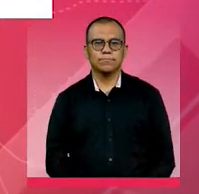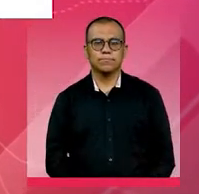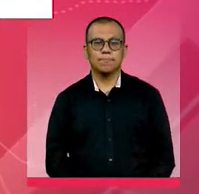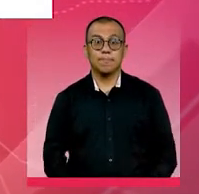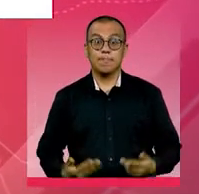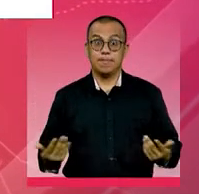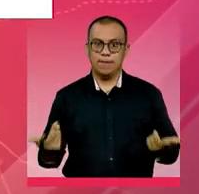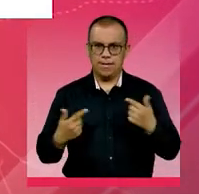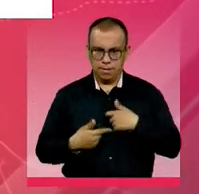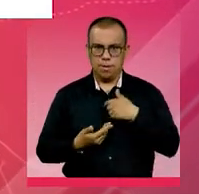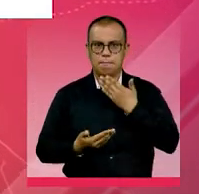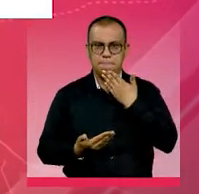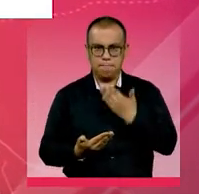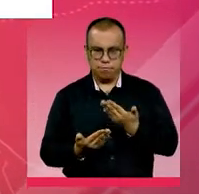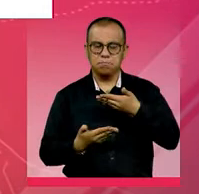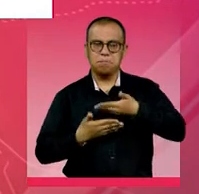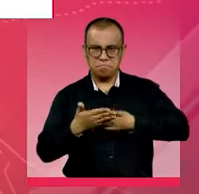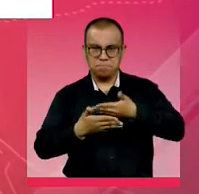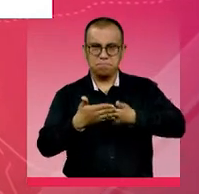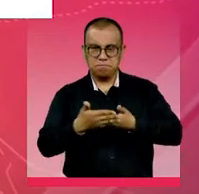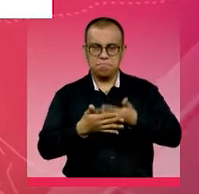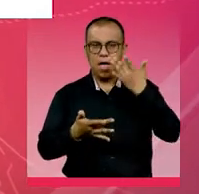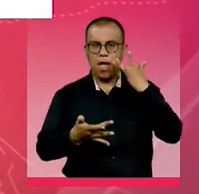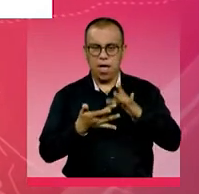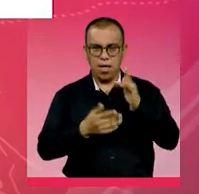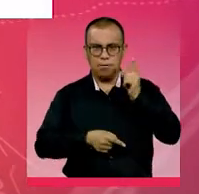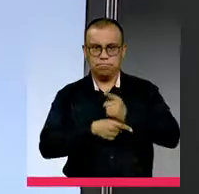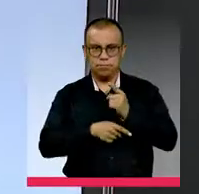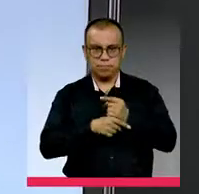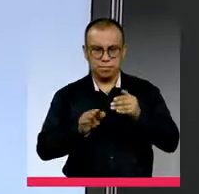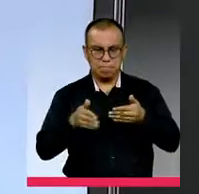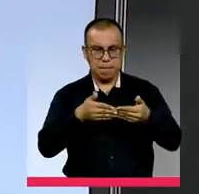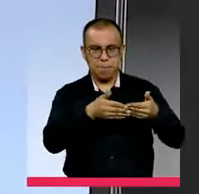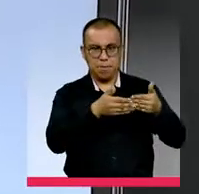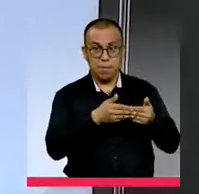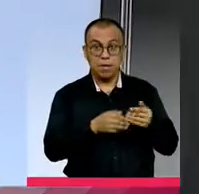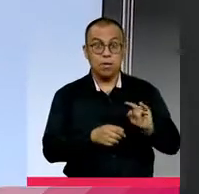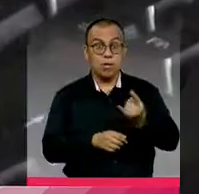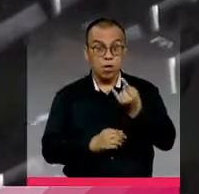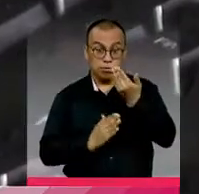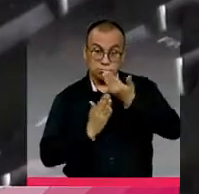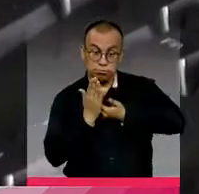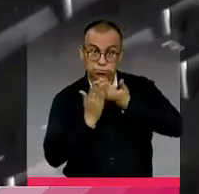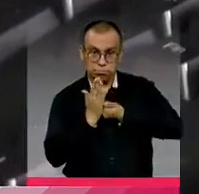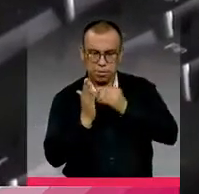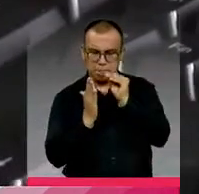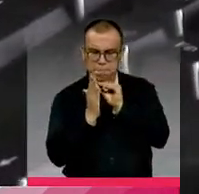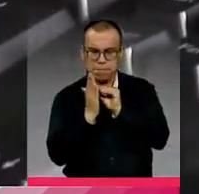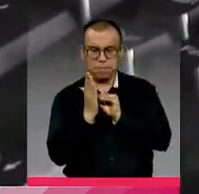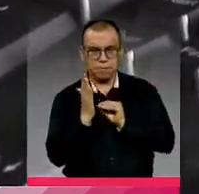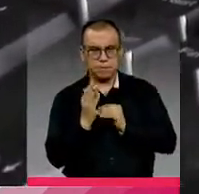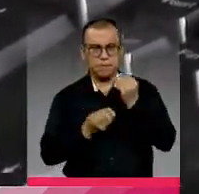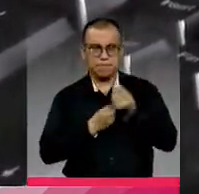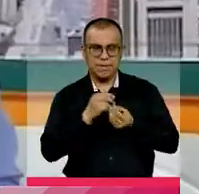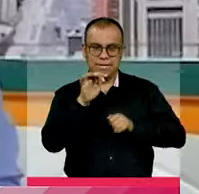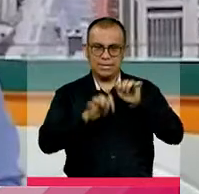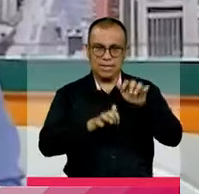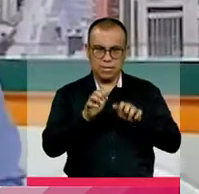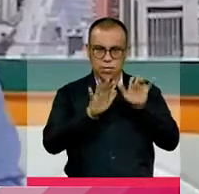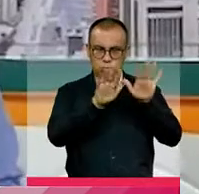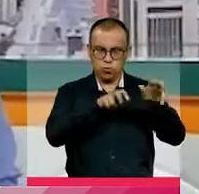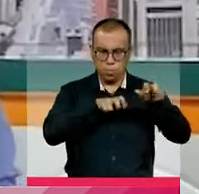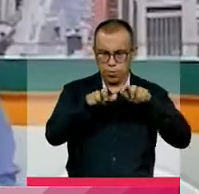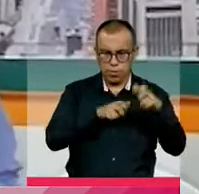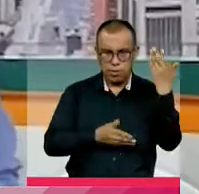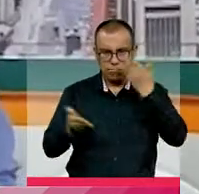en la que se otorgarán autorizaciones para el respectivo cierre vial. Recuerde que una vez que se realice el envío de los documentos, la Secretaría de Movilidad